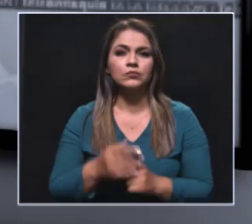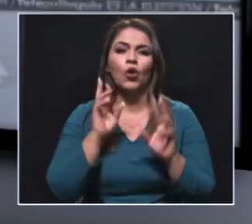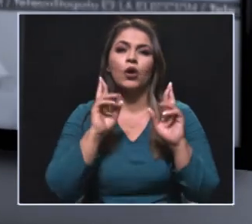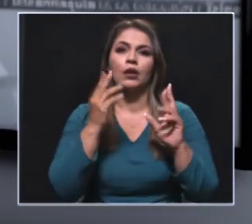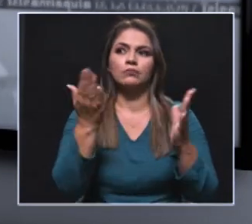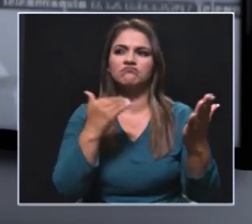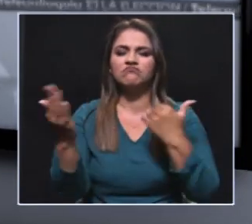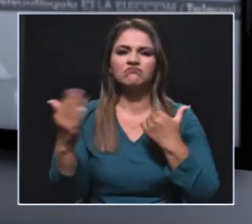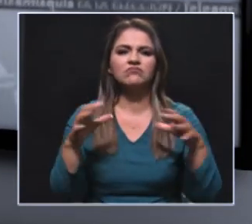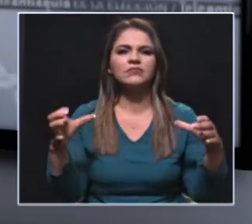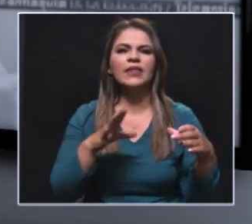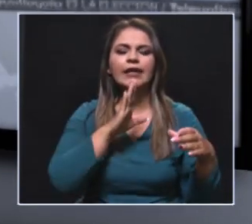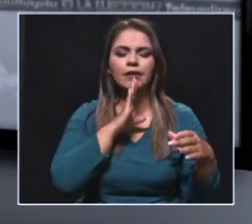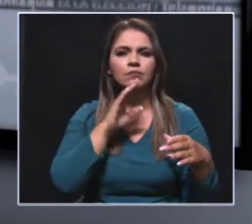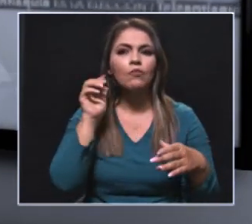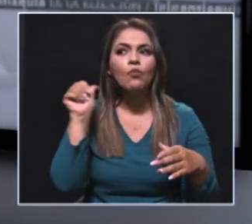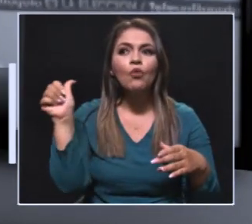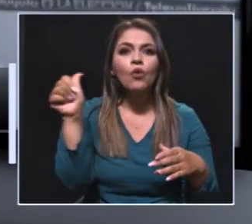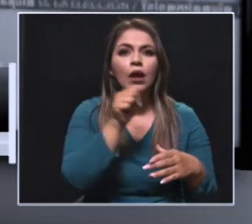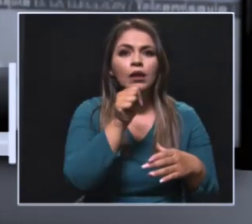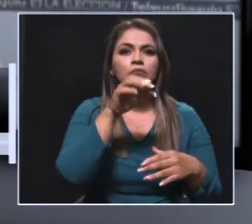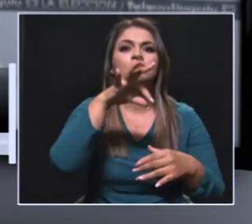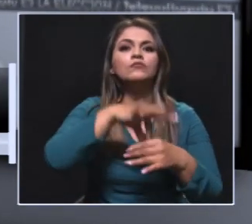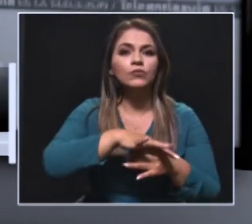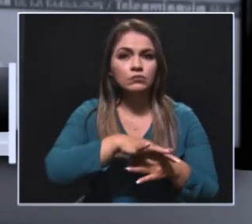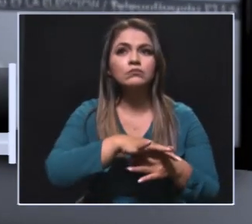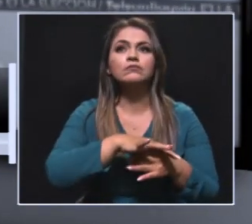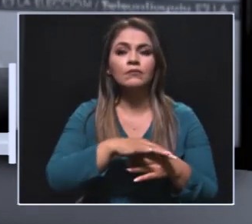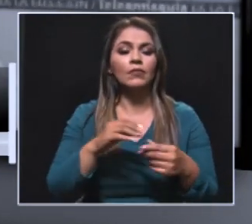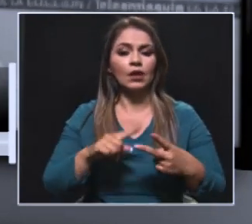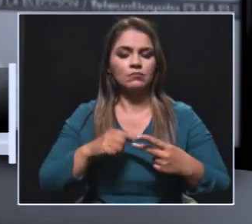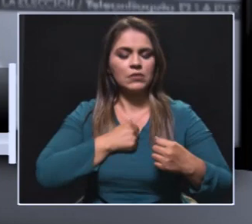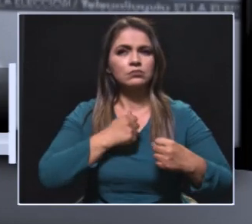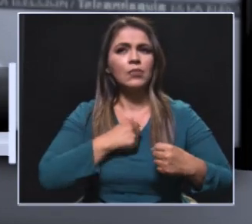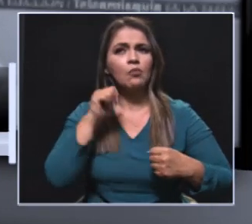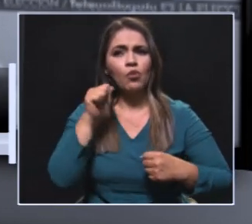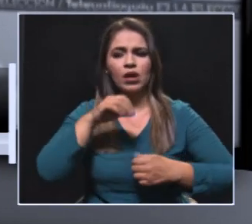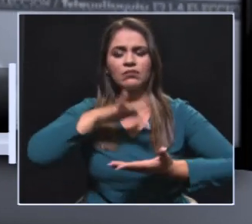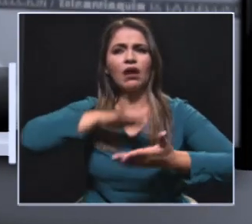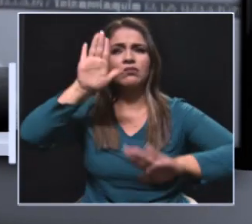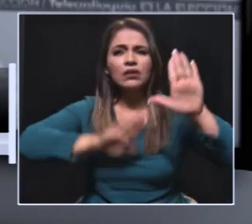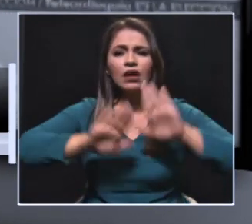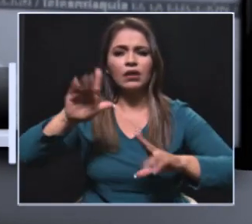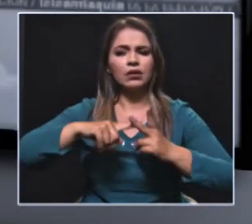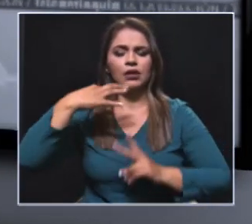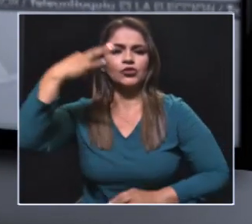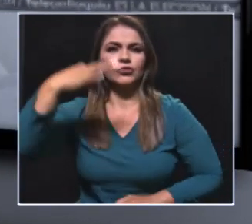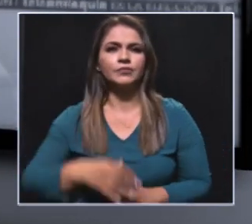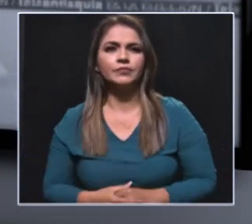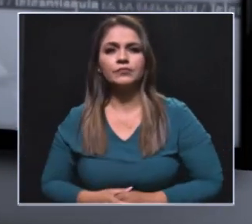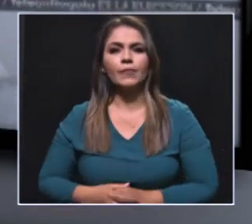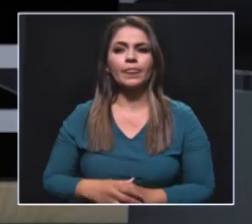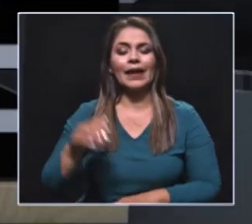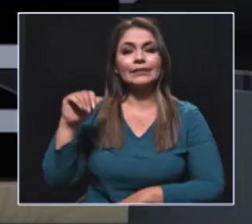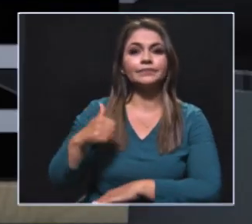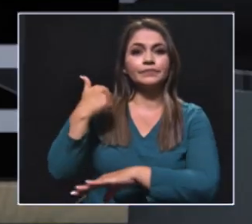política, que participen como candidatas y que sean elegidas y para esta noche hemos invitado al director de